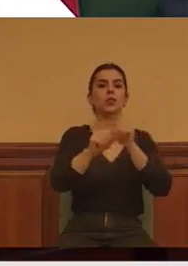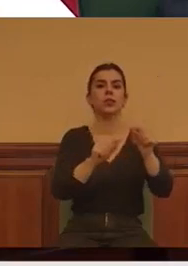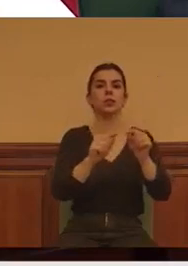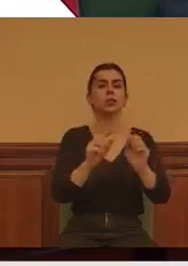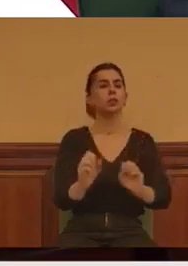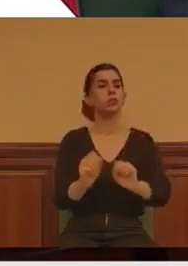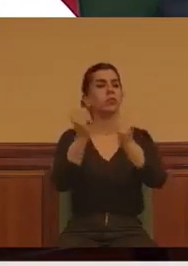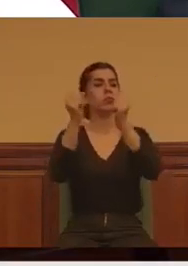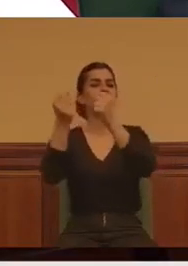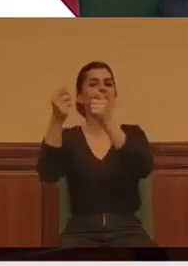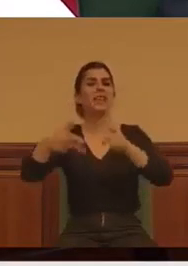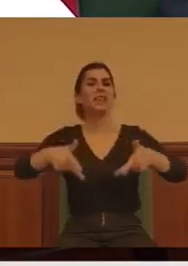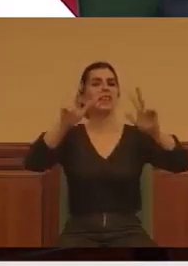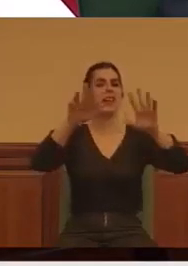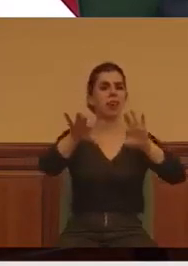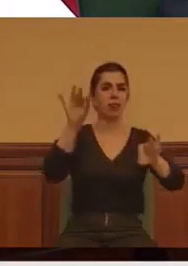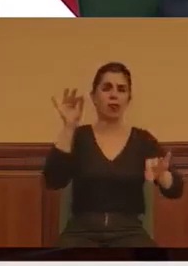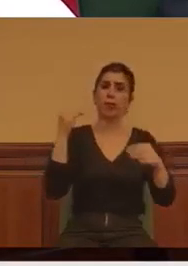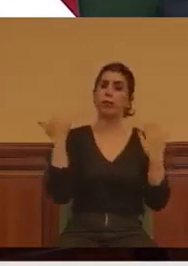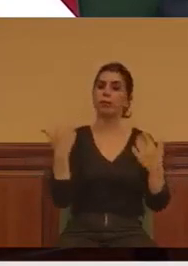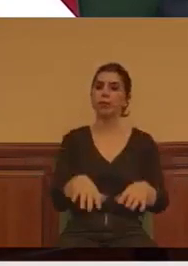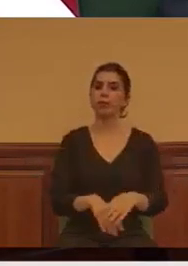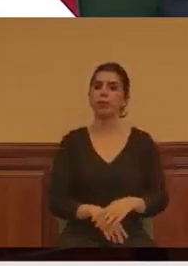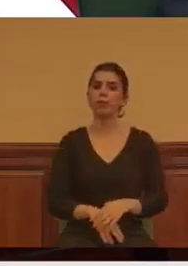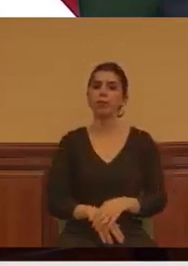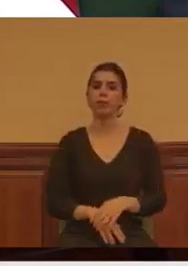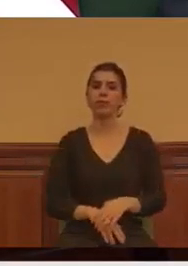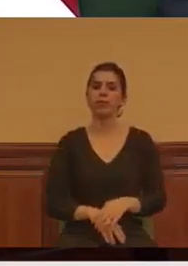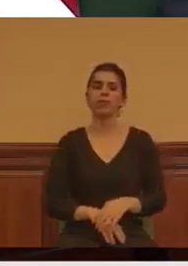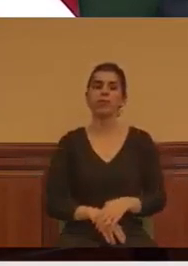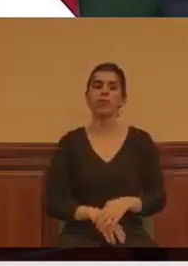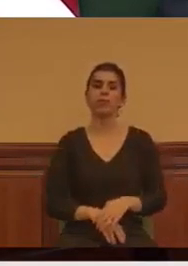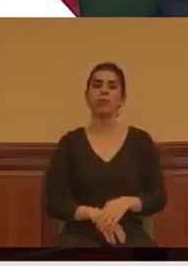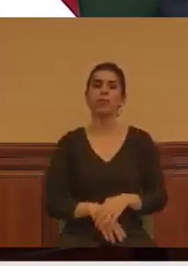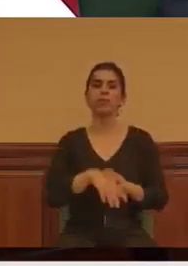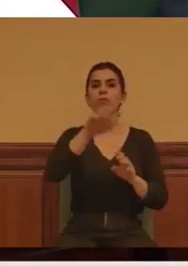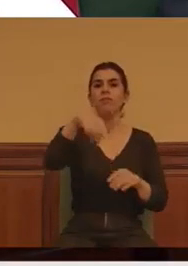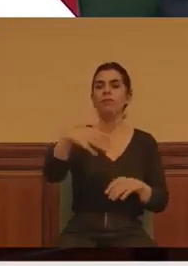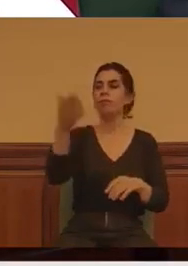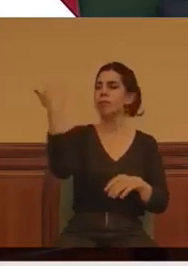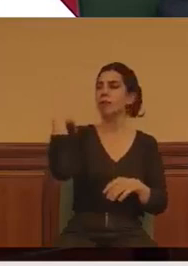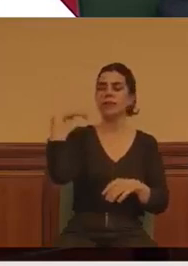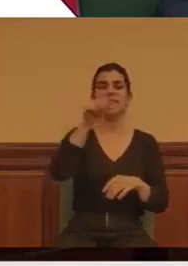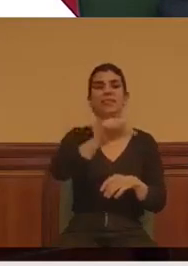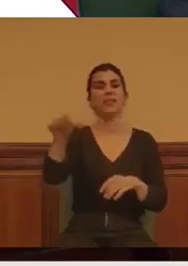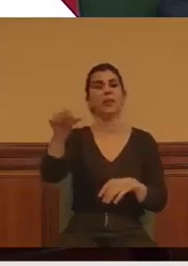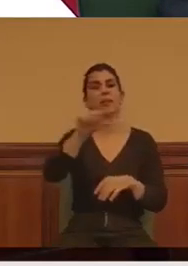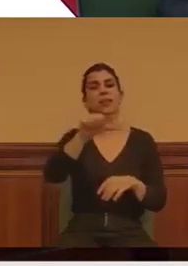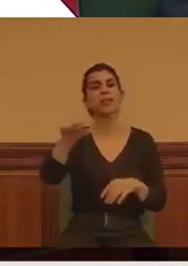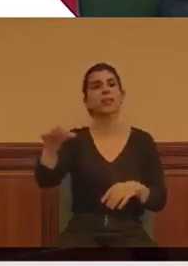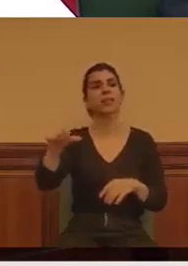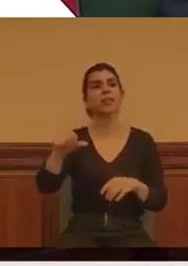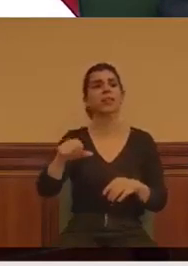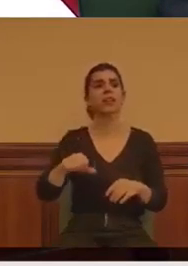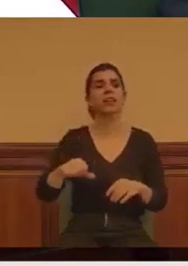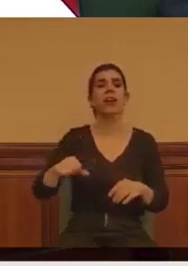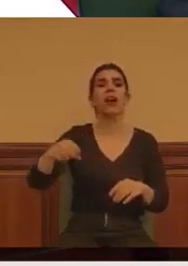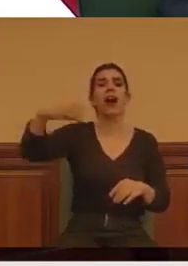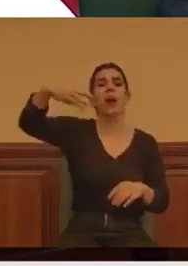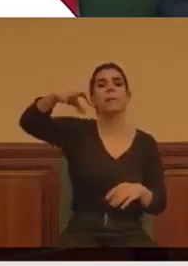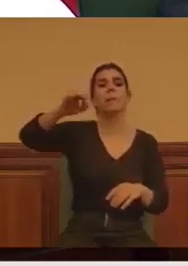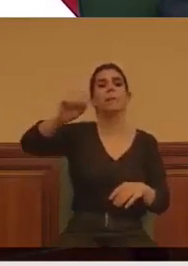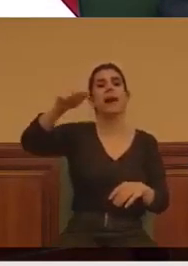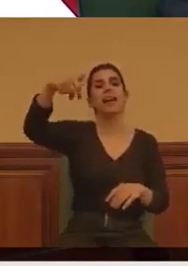libertad de elección. Por si esto fuera poco, también hace algunas semanas el famoso mantra, le copio la palabra a la señora